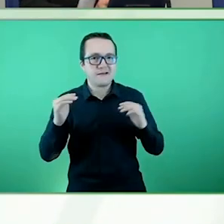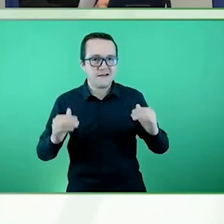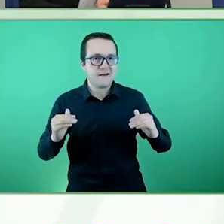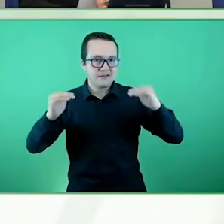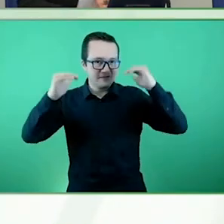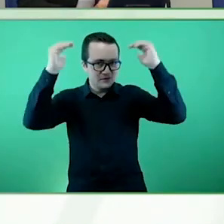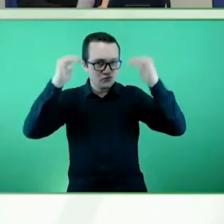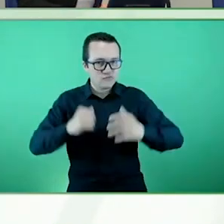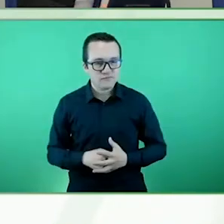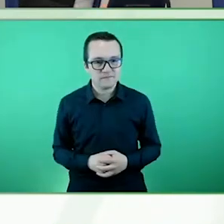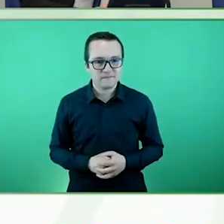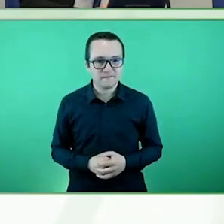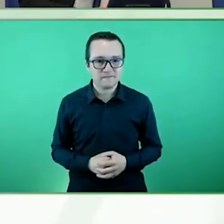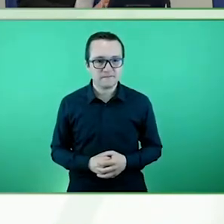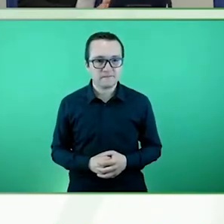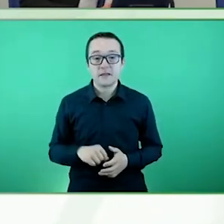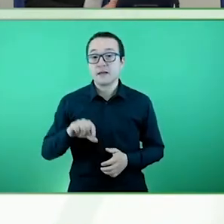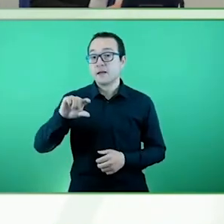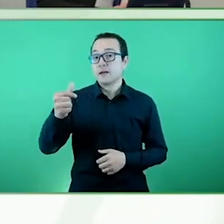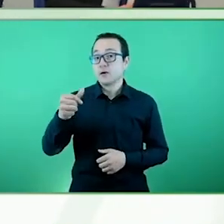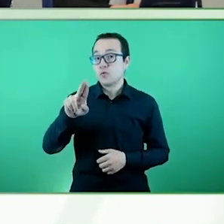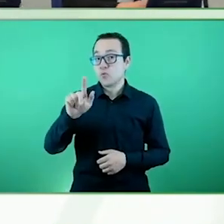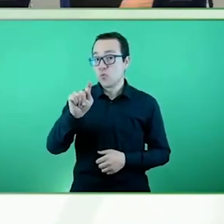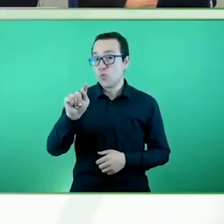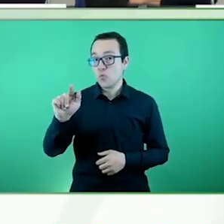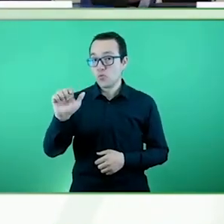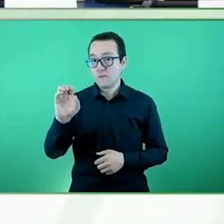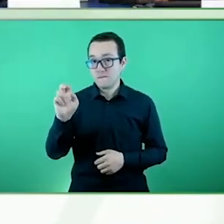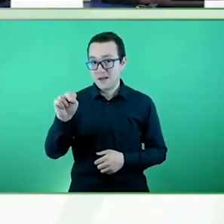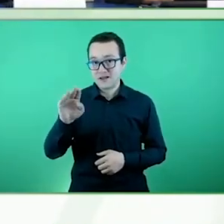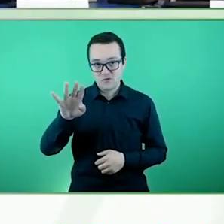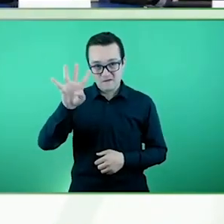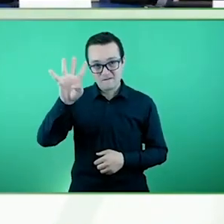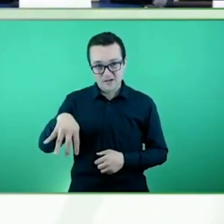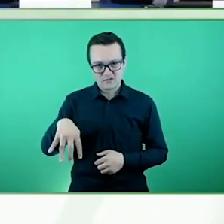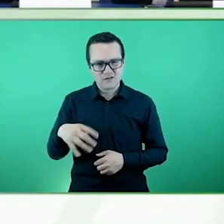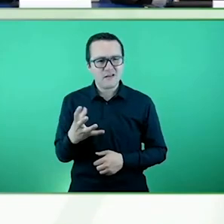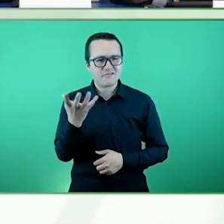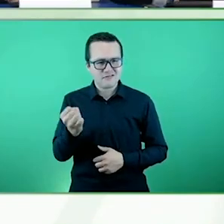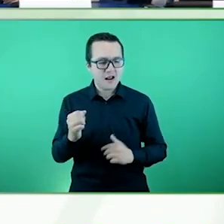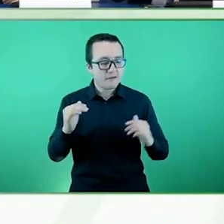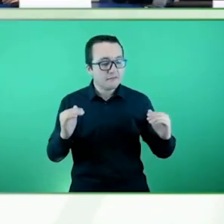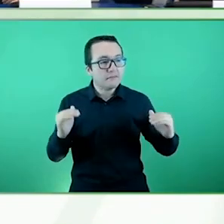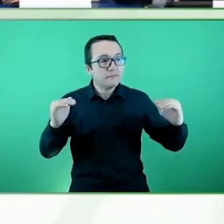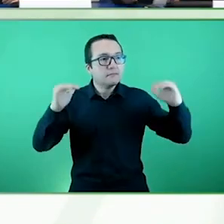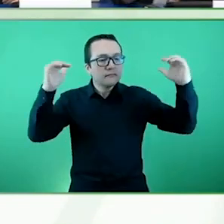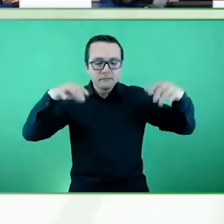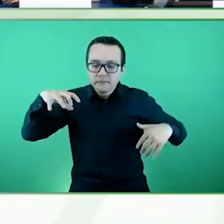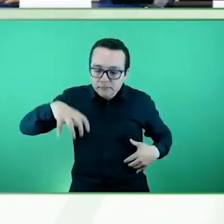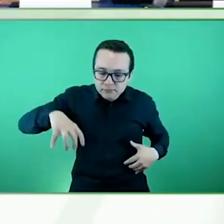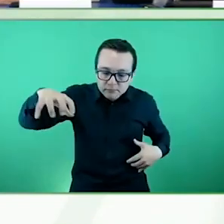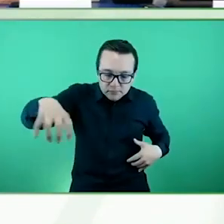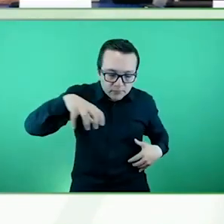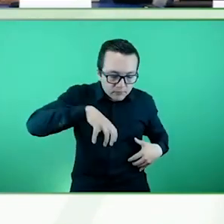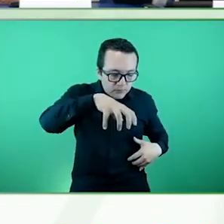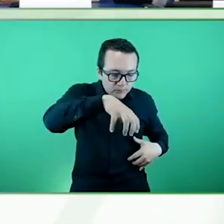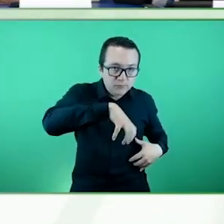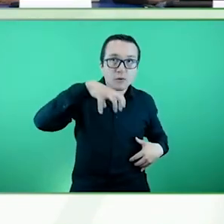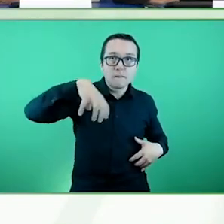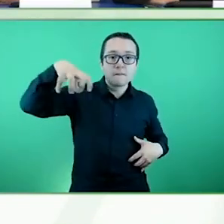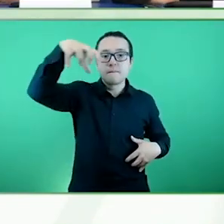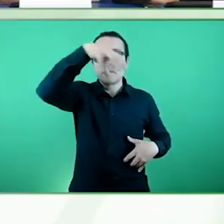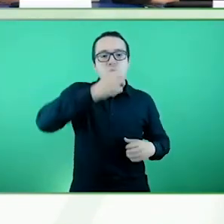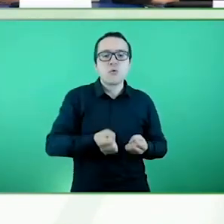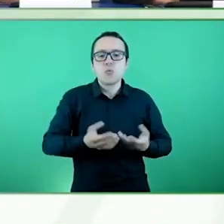Goodman Barcelona Life consta actualmente de 26 apartamentos disponibles, pero estamos en construcción de